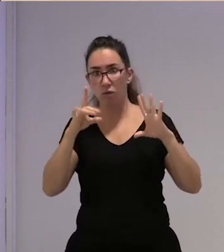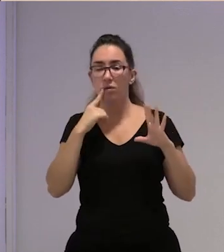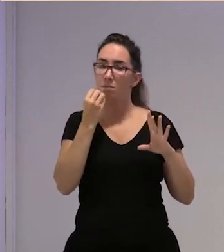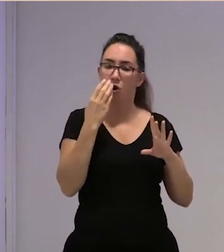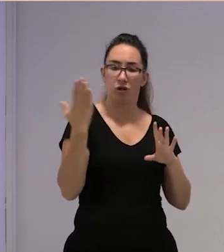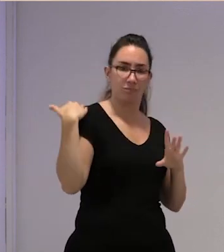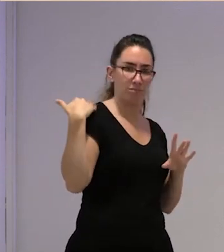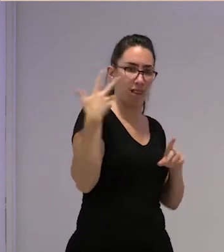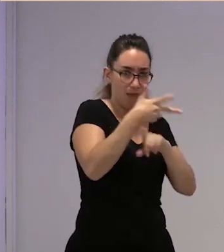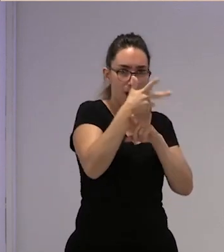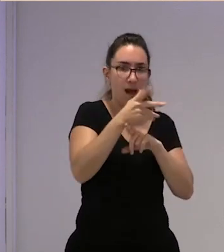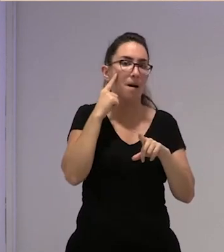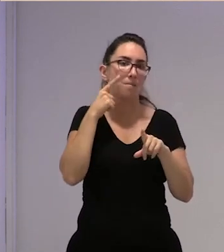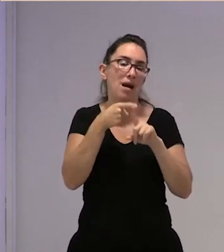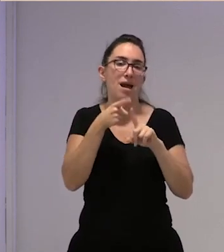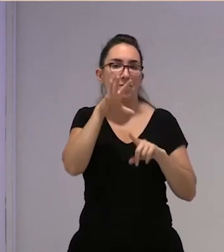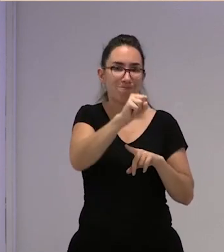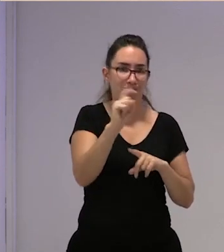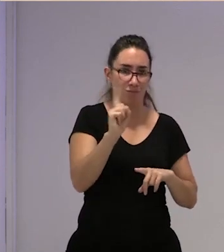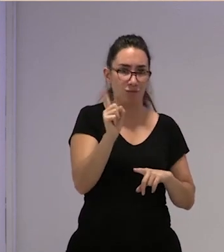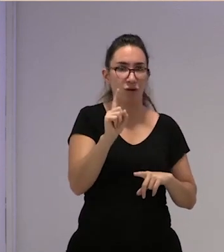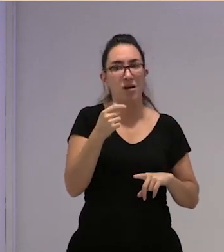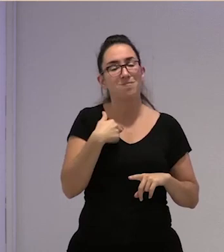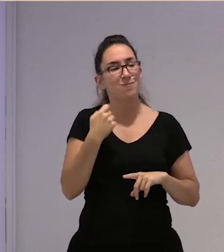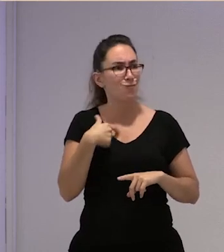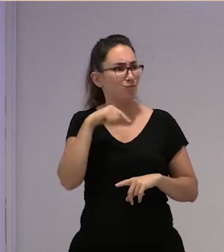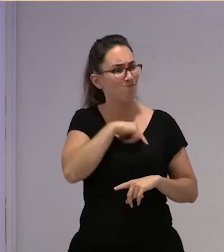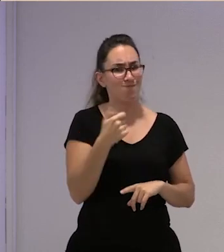espalda para que no te reconozcan pero no me sirvió tampoco